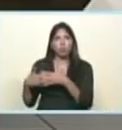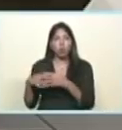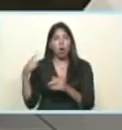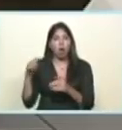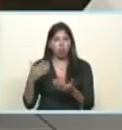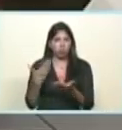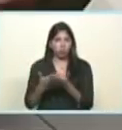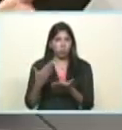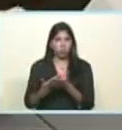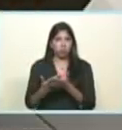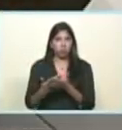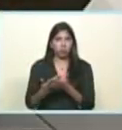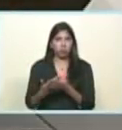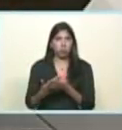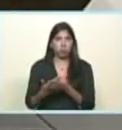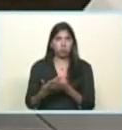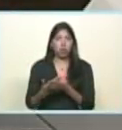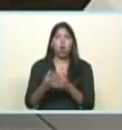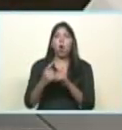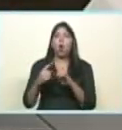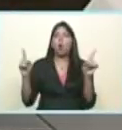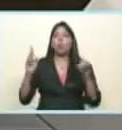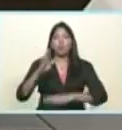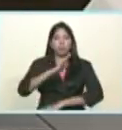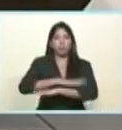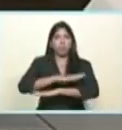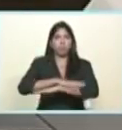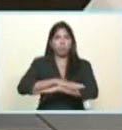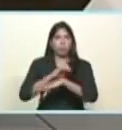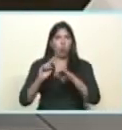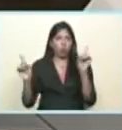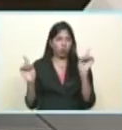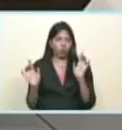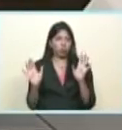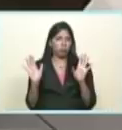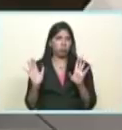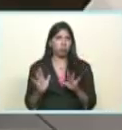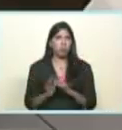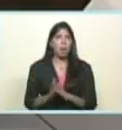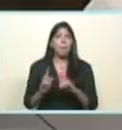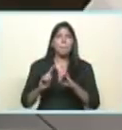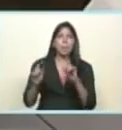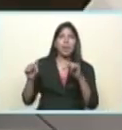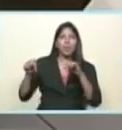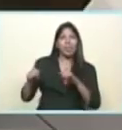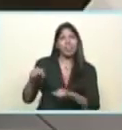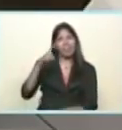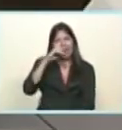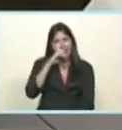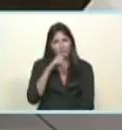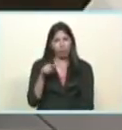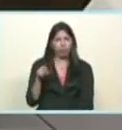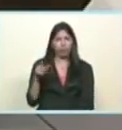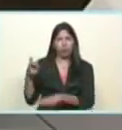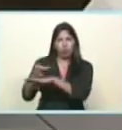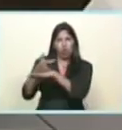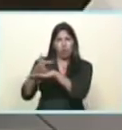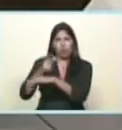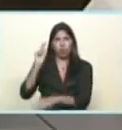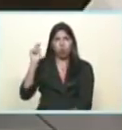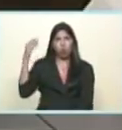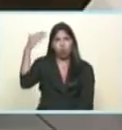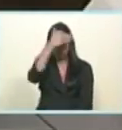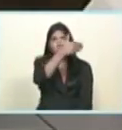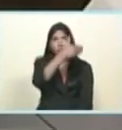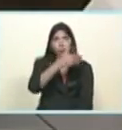y tomaron otra actitud. Este año con el gobierno extremista que gobierna los Estados Unidos